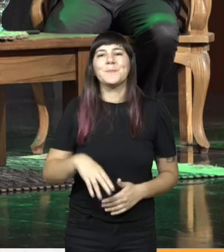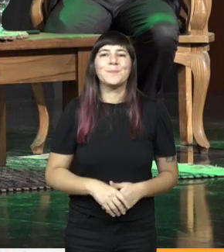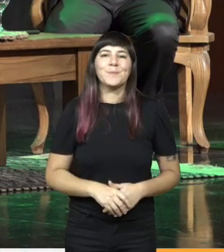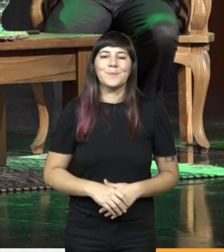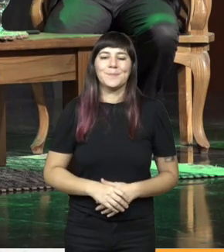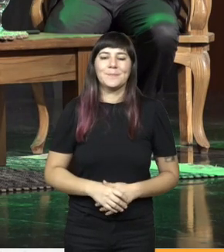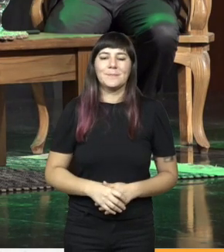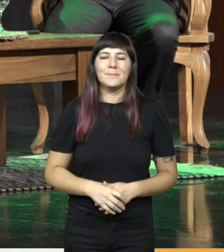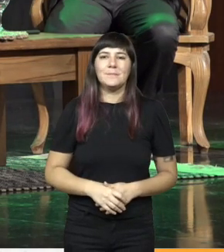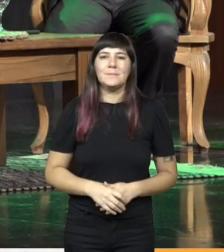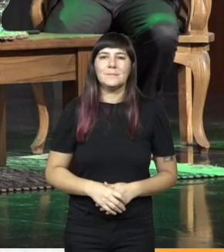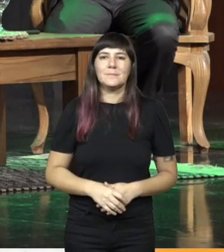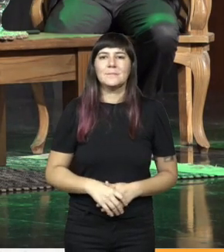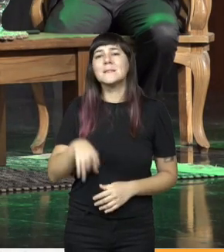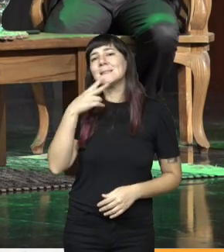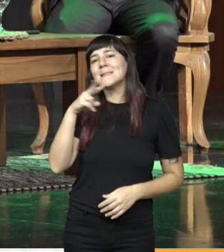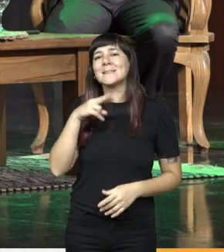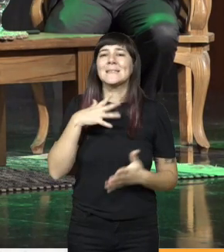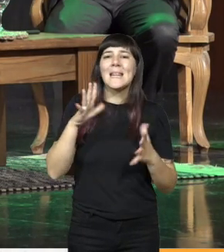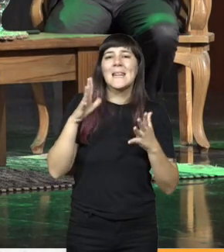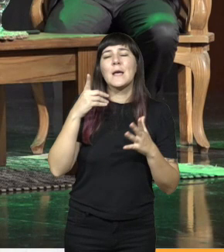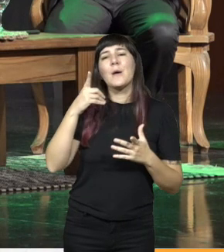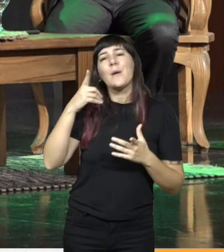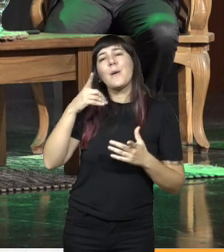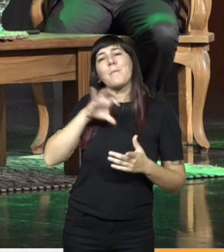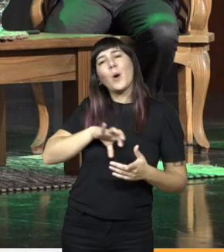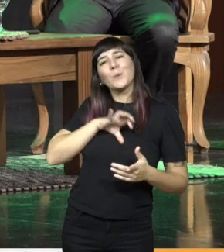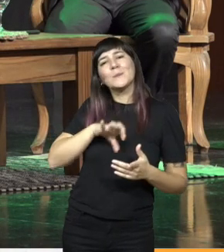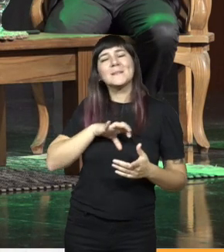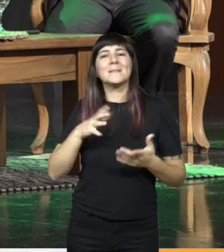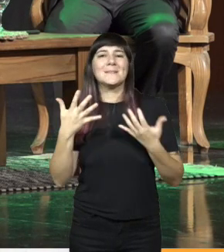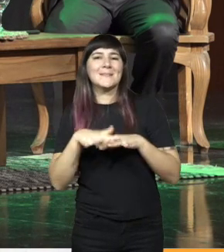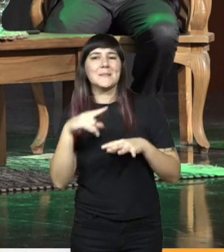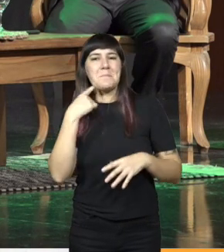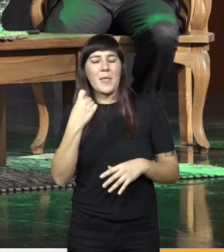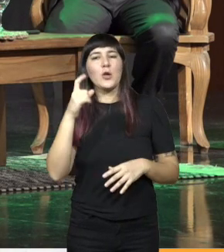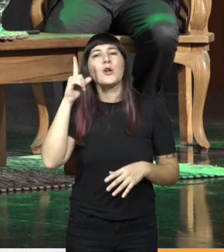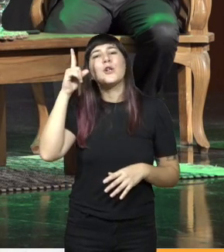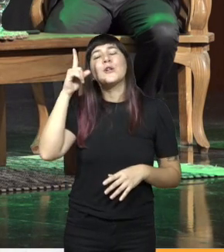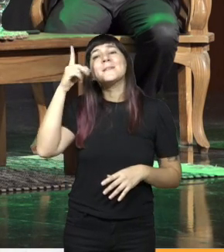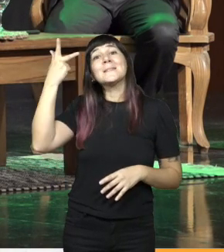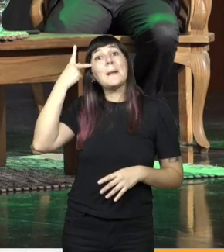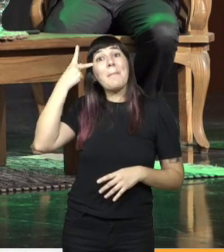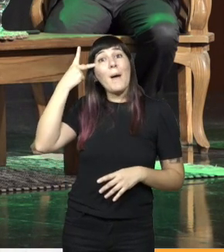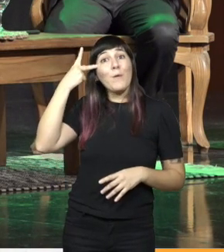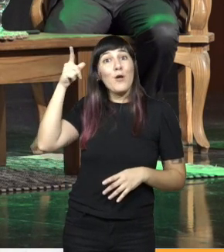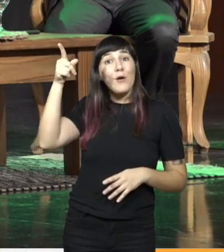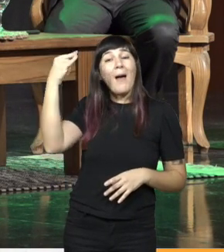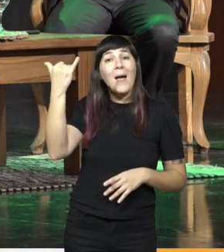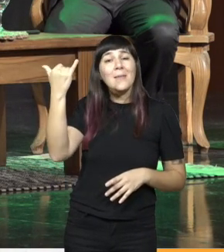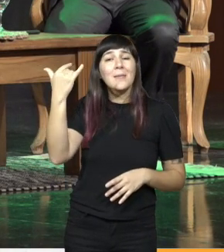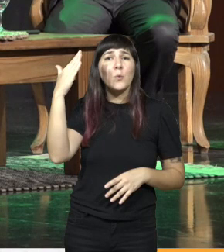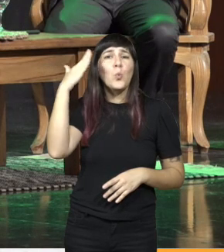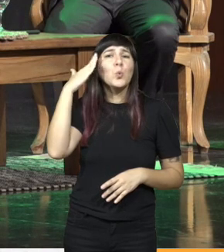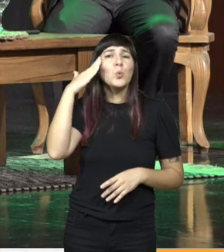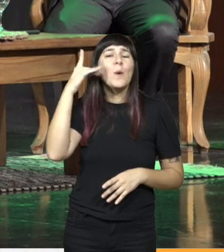por señor en San Pablo tenemos mucha cultura